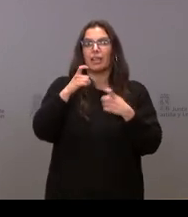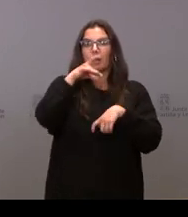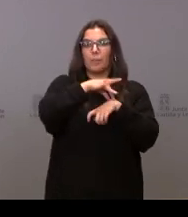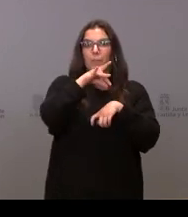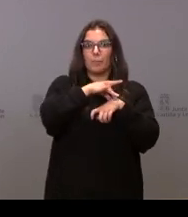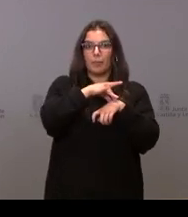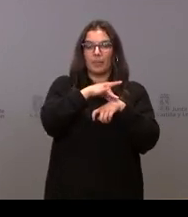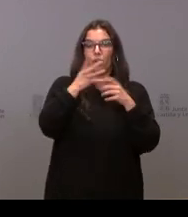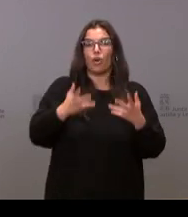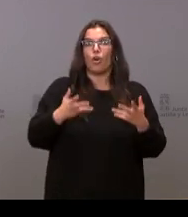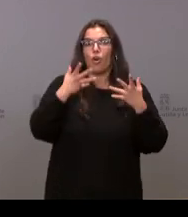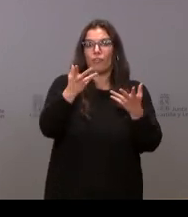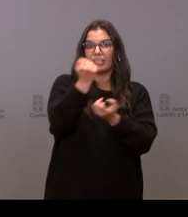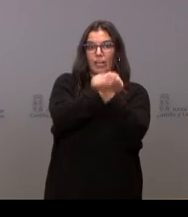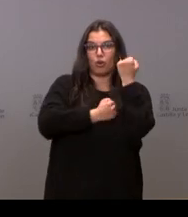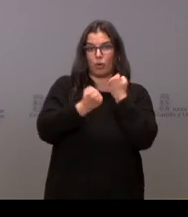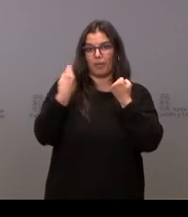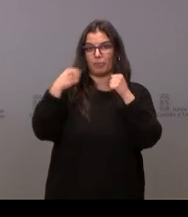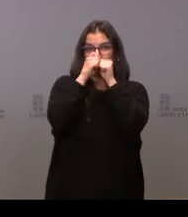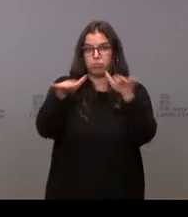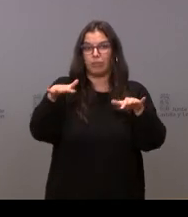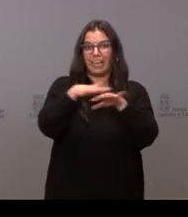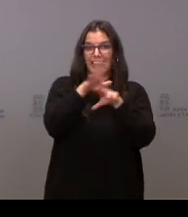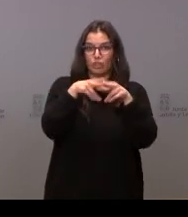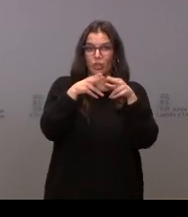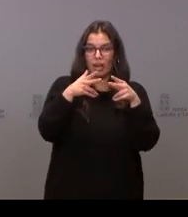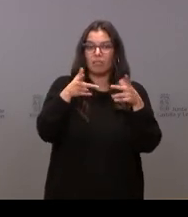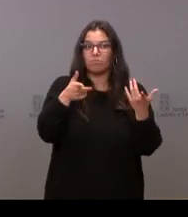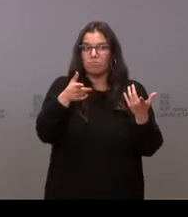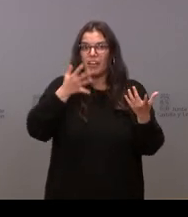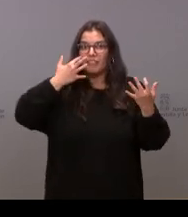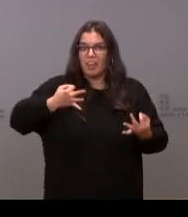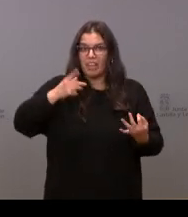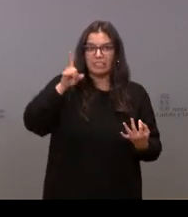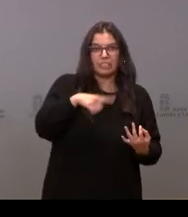una oferta económica incluso, yo no sé si esto es cierto.